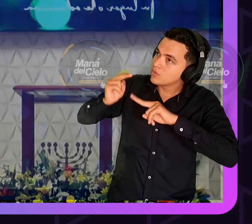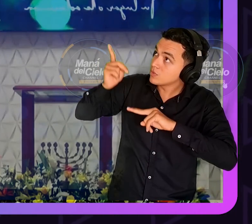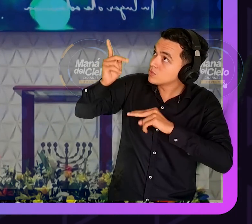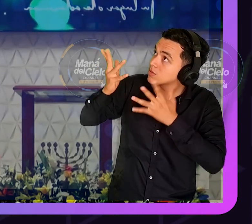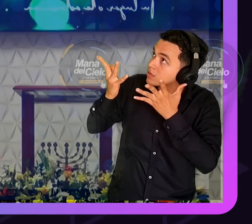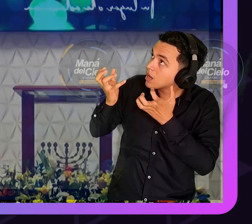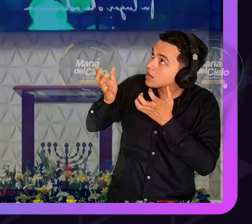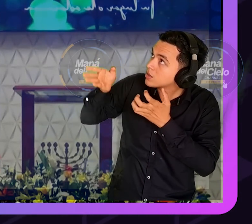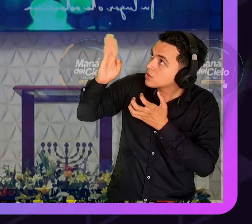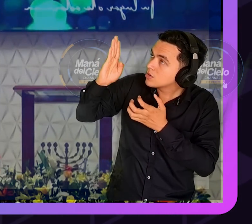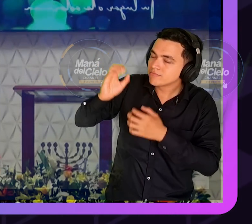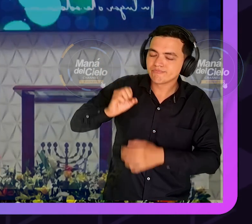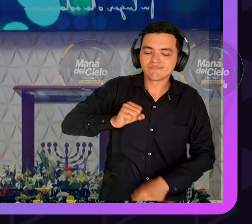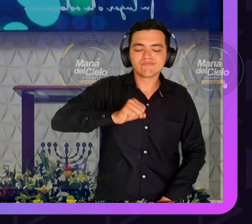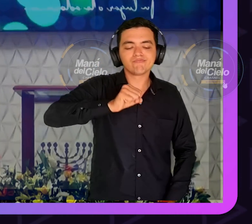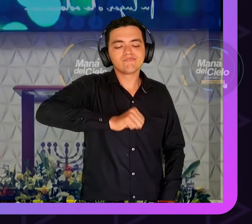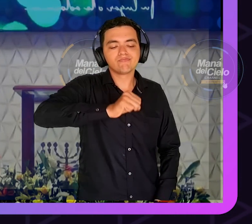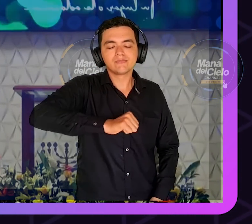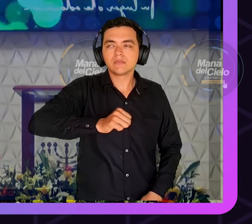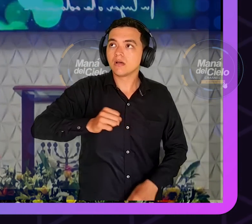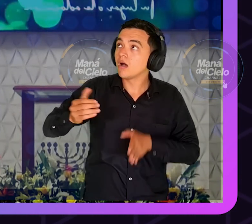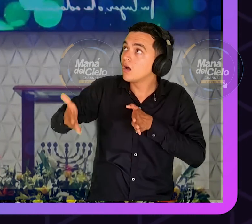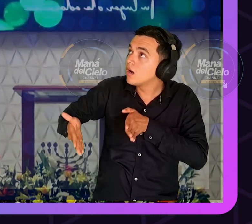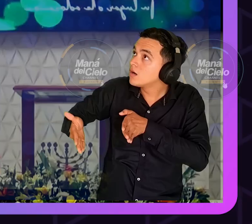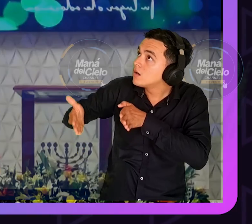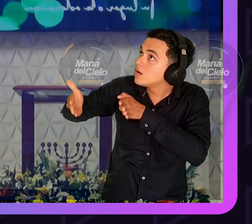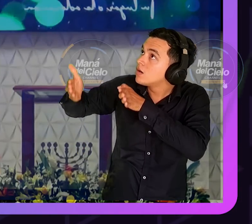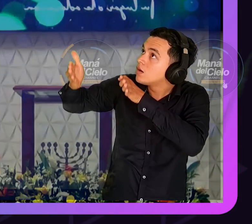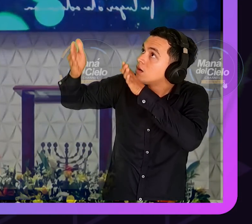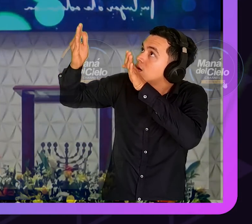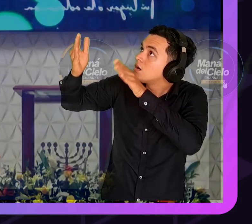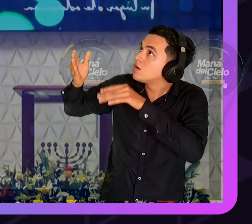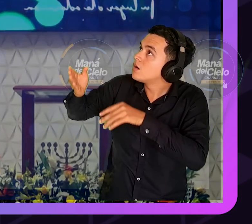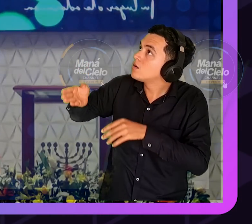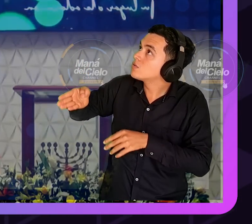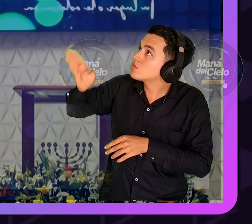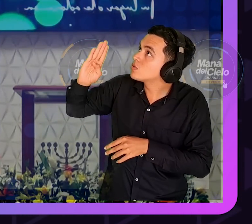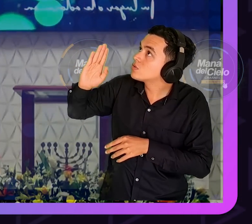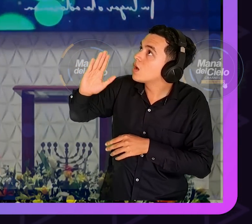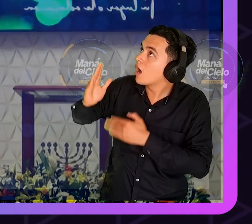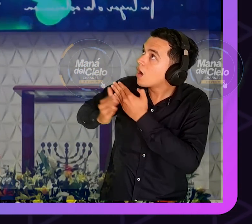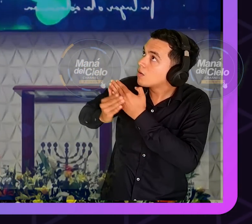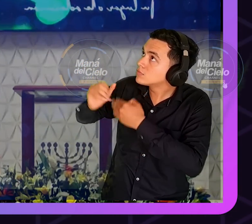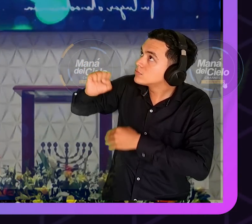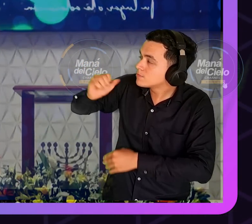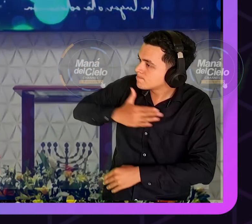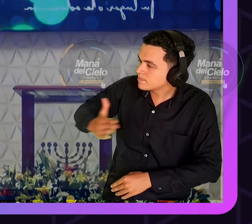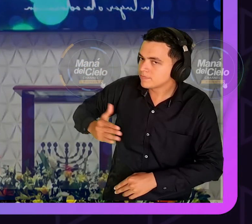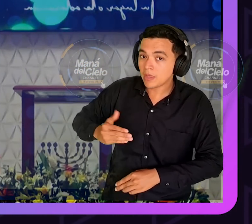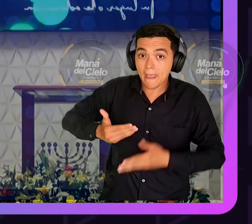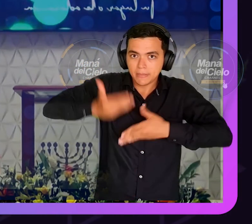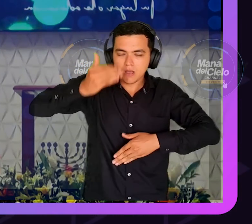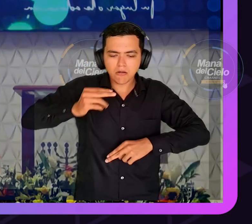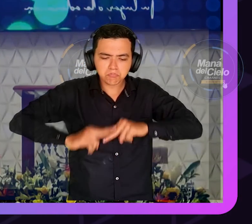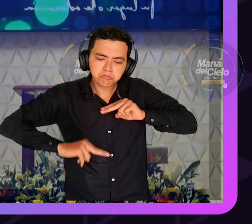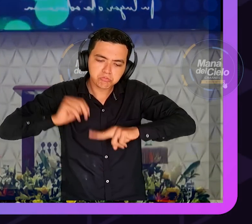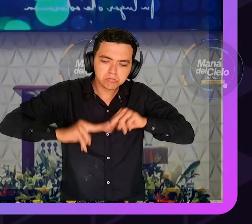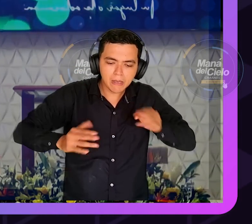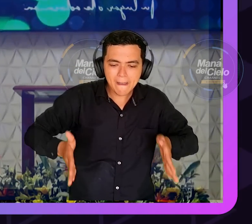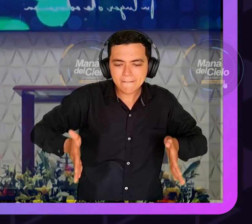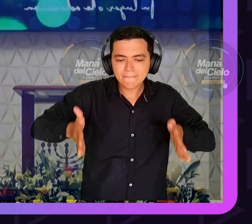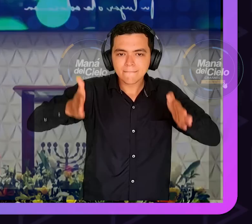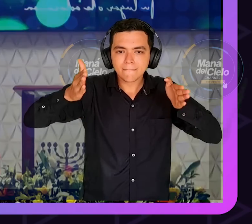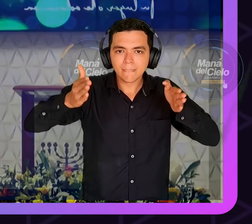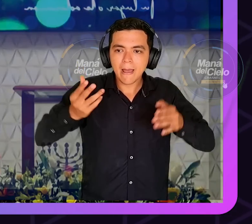Majestic ahí recibió el espíritu santo yo lo bauticé y cuando lo llevé allá al aeropuerto hermano Jiménez